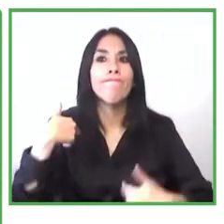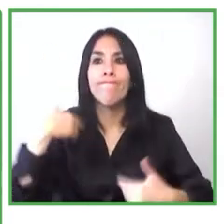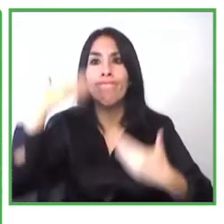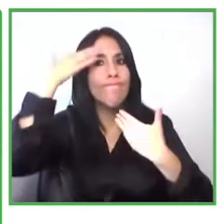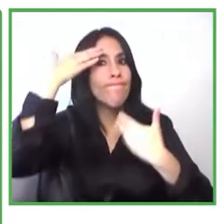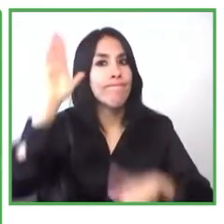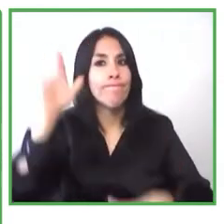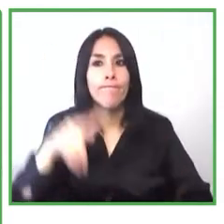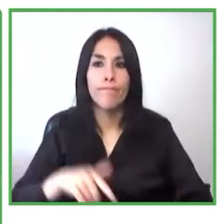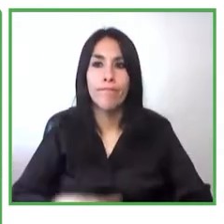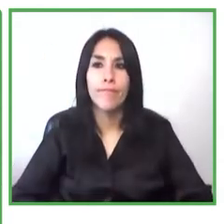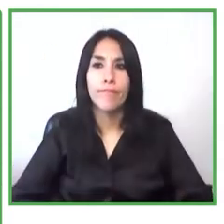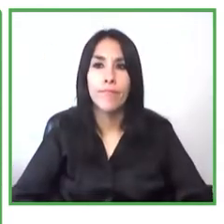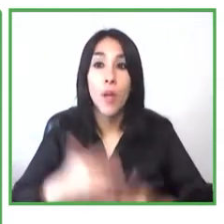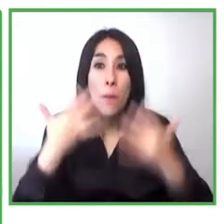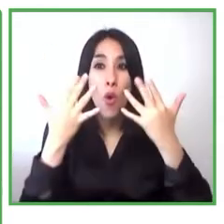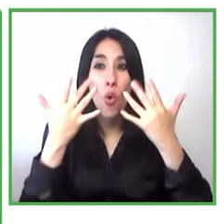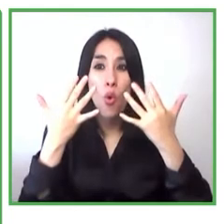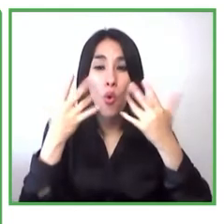para que podamos